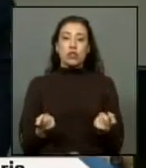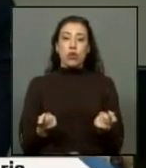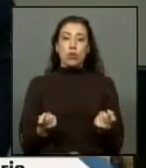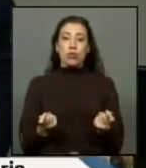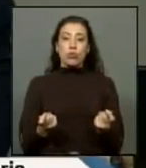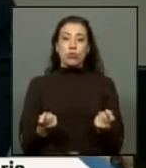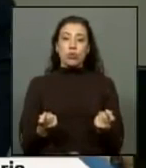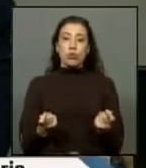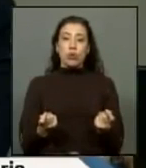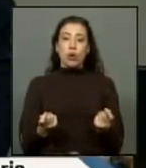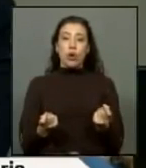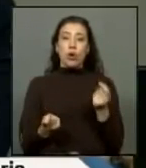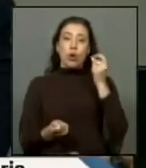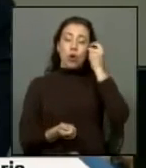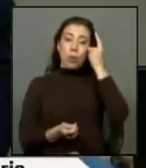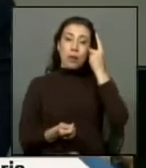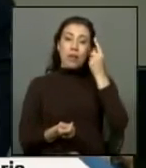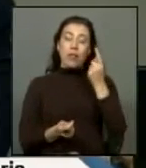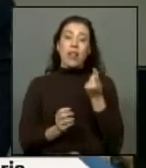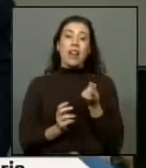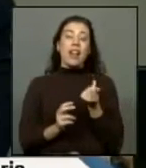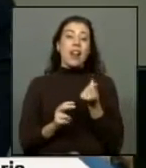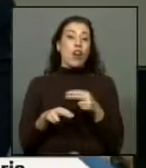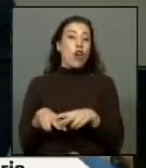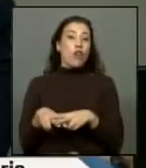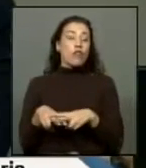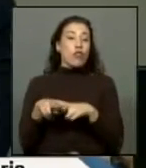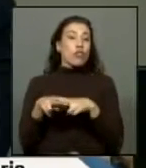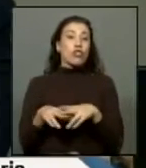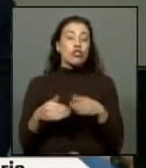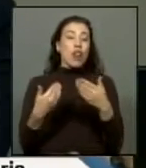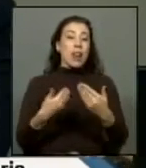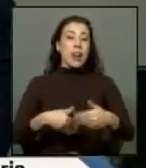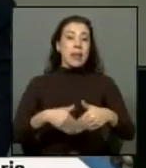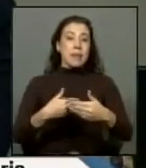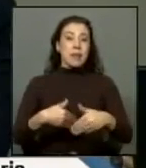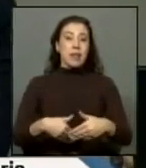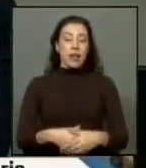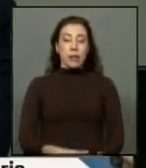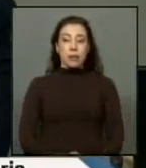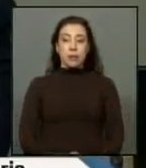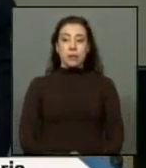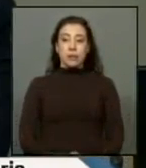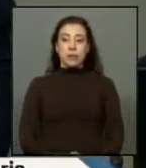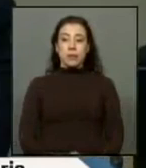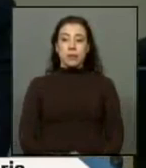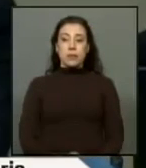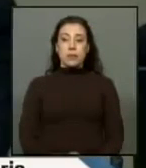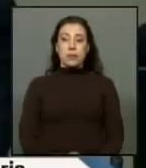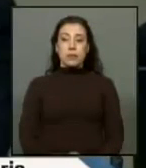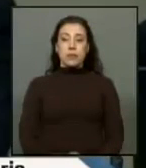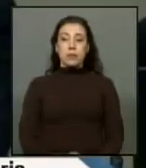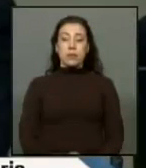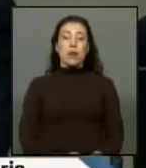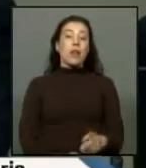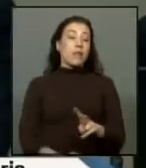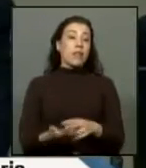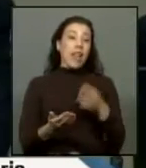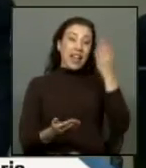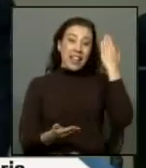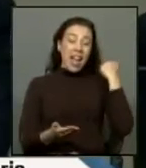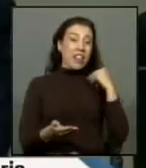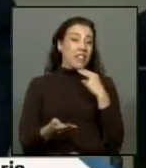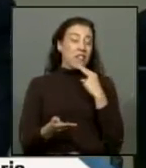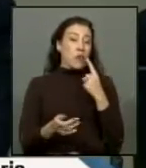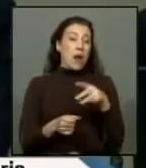es entendiendo que los recursos son limitados y que por mucho que esté pasando o hayan pasado una situación bastante